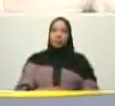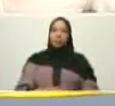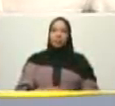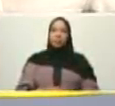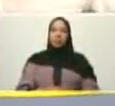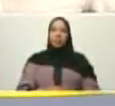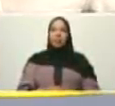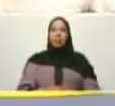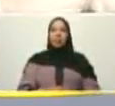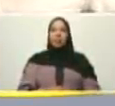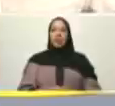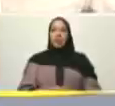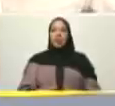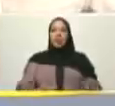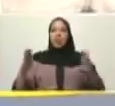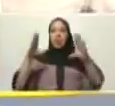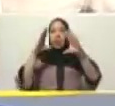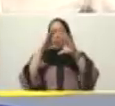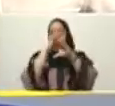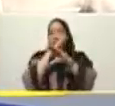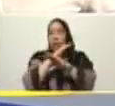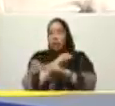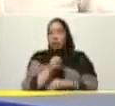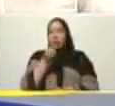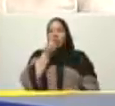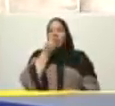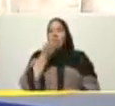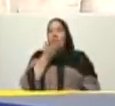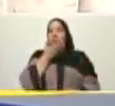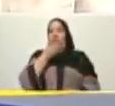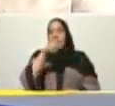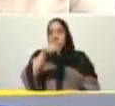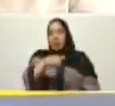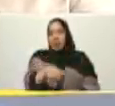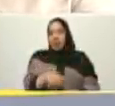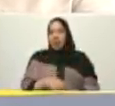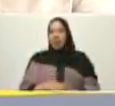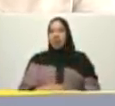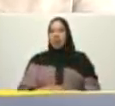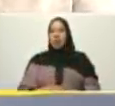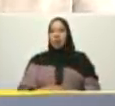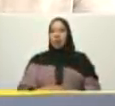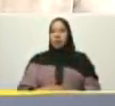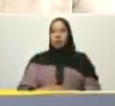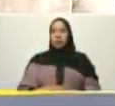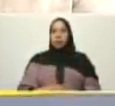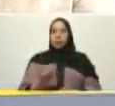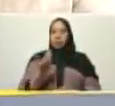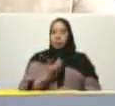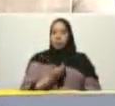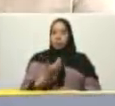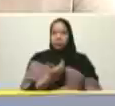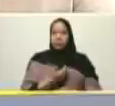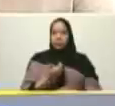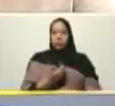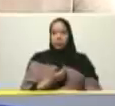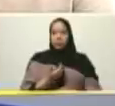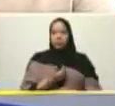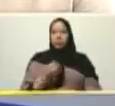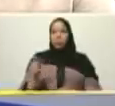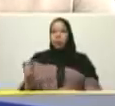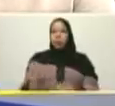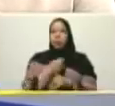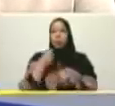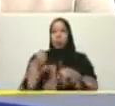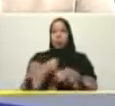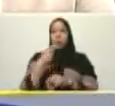en una noche tan linda como esta miren Nelson Moreno el alcalde más veterano de